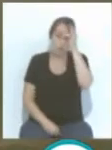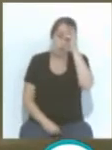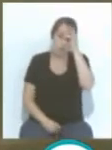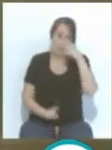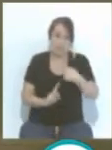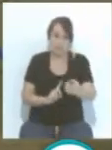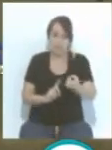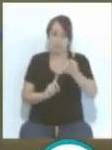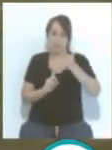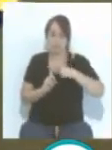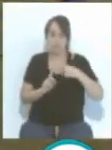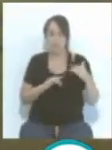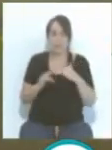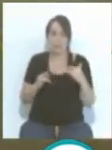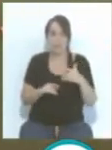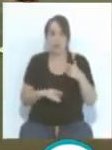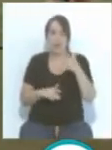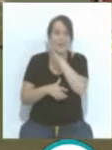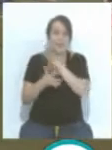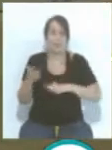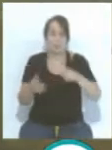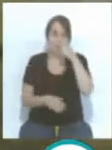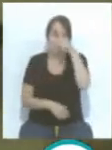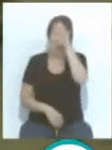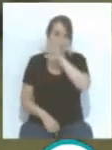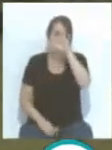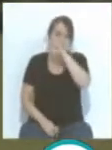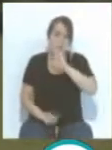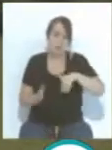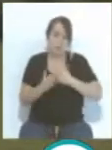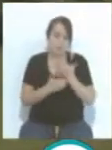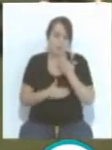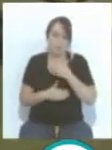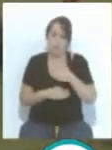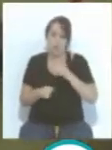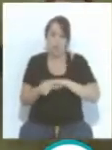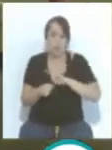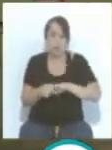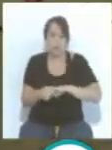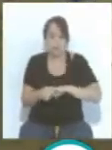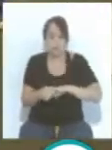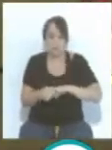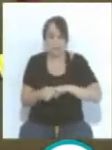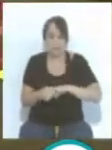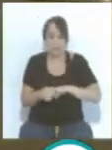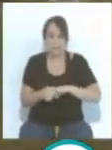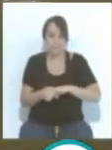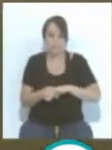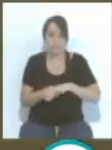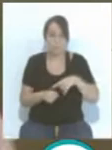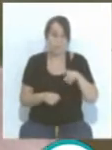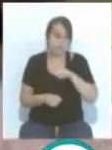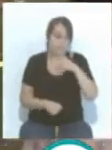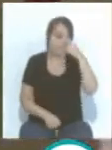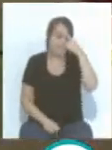allá en Cataluña y claro, hasta el lunes no vamos a tener...